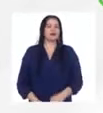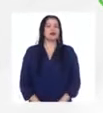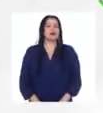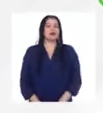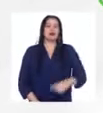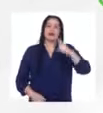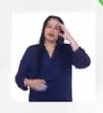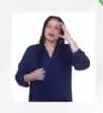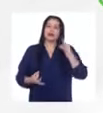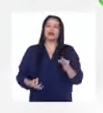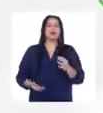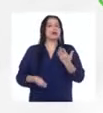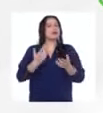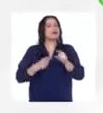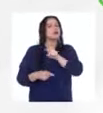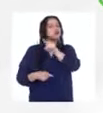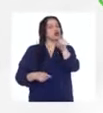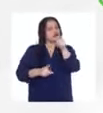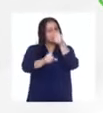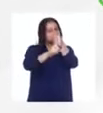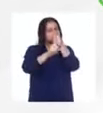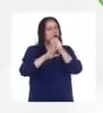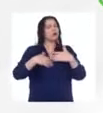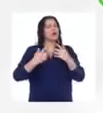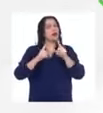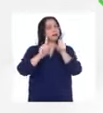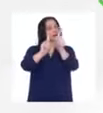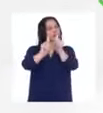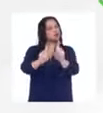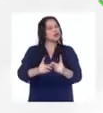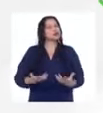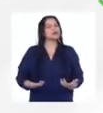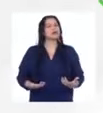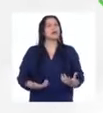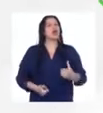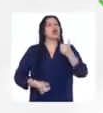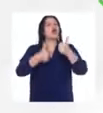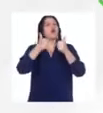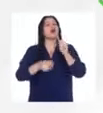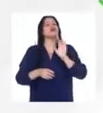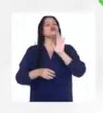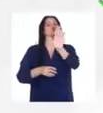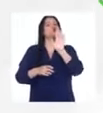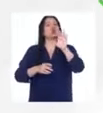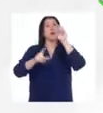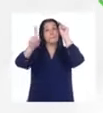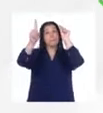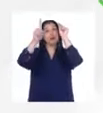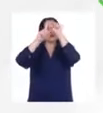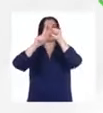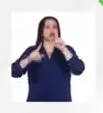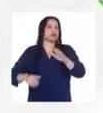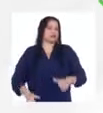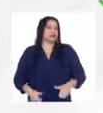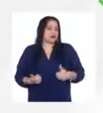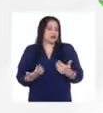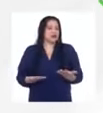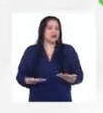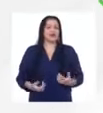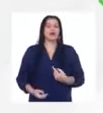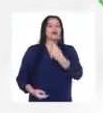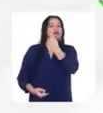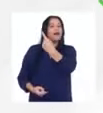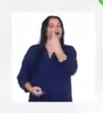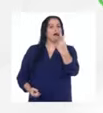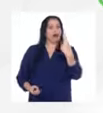creo que si ustedes se pueden preguntar ¿cuál es su propósito? y